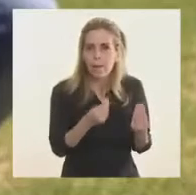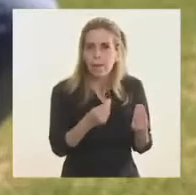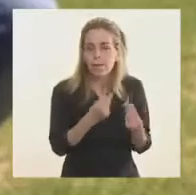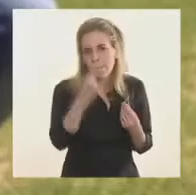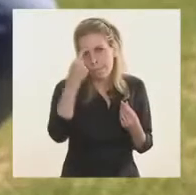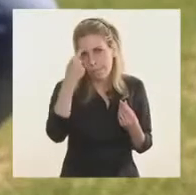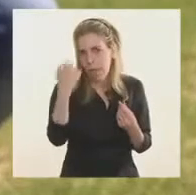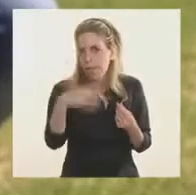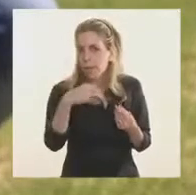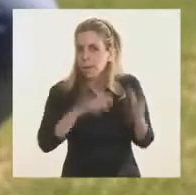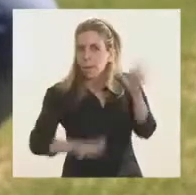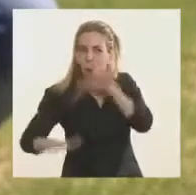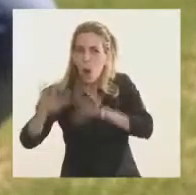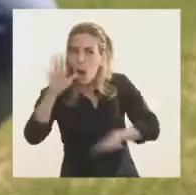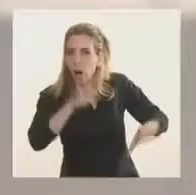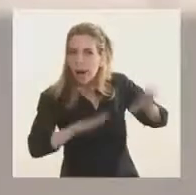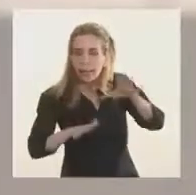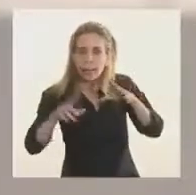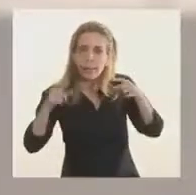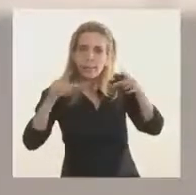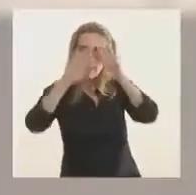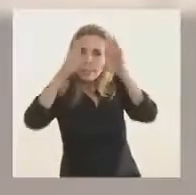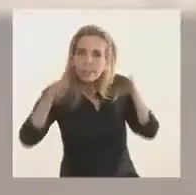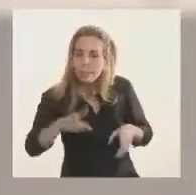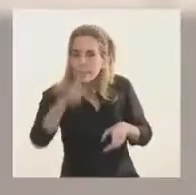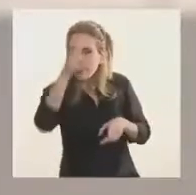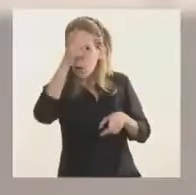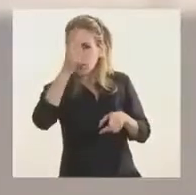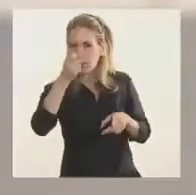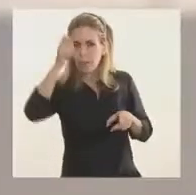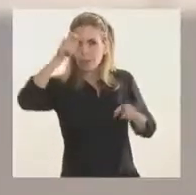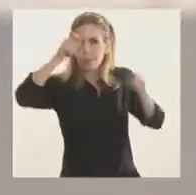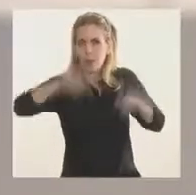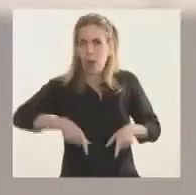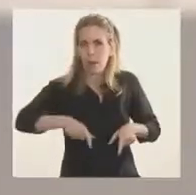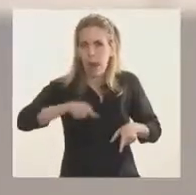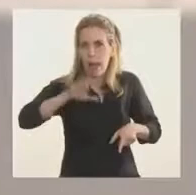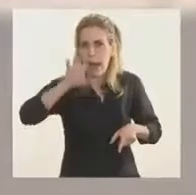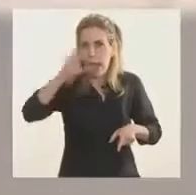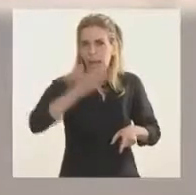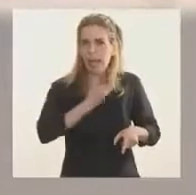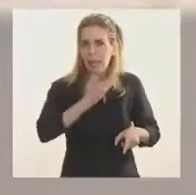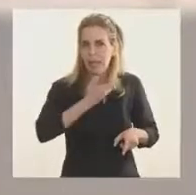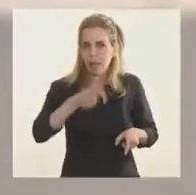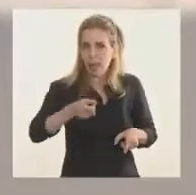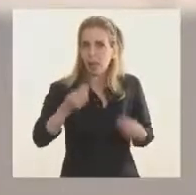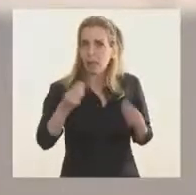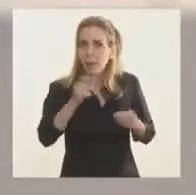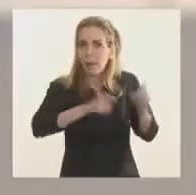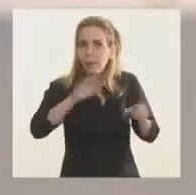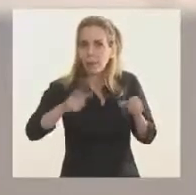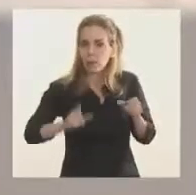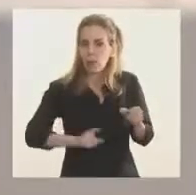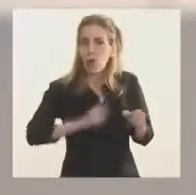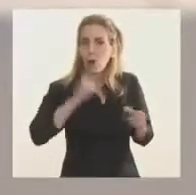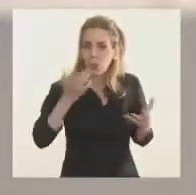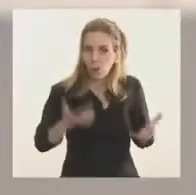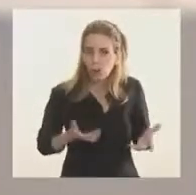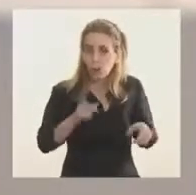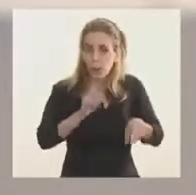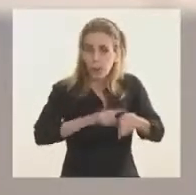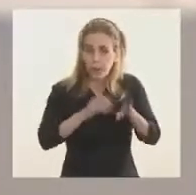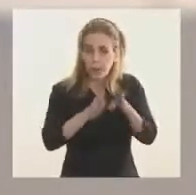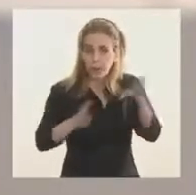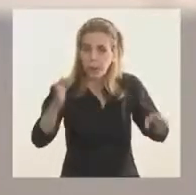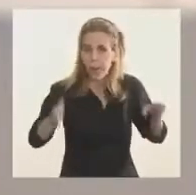reestructurando una fuerza, una institución policial propia, que los santafesinos nos sintamos orgullosos y eso lleva tiempo. Y en ese interín